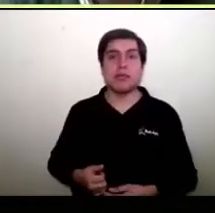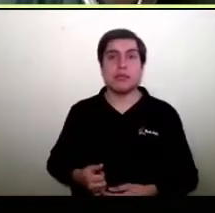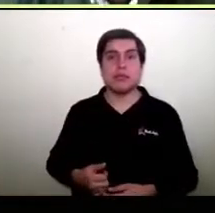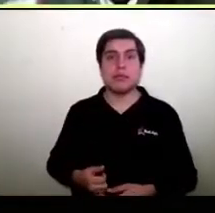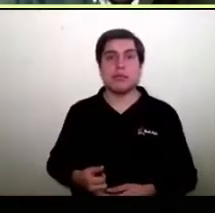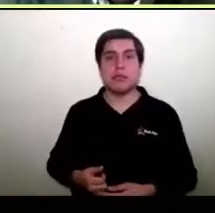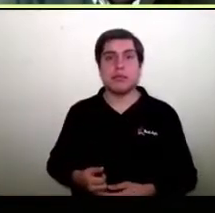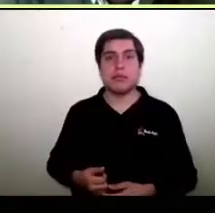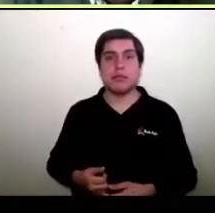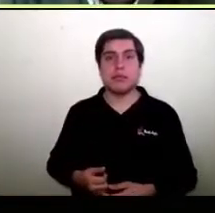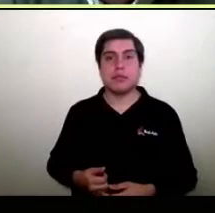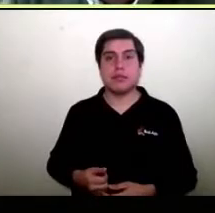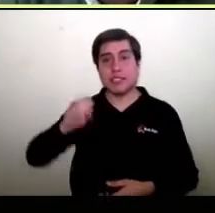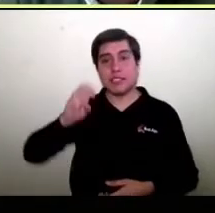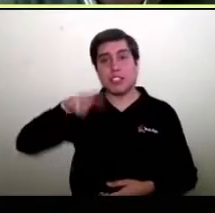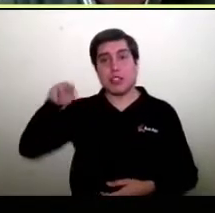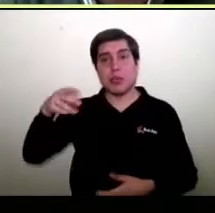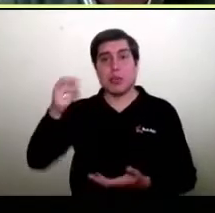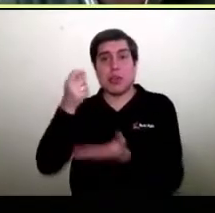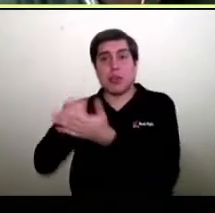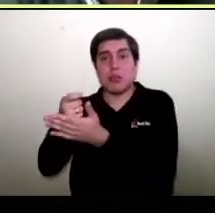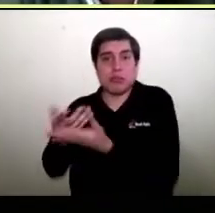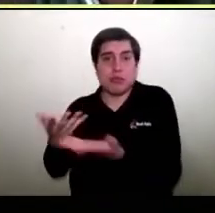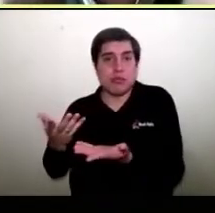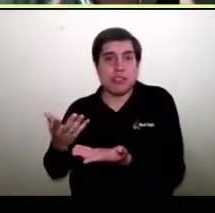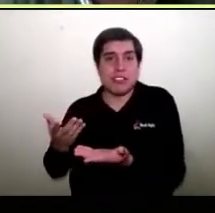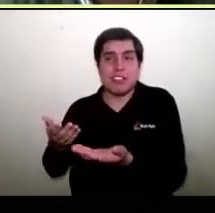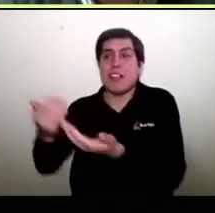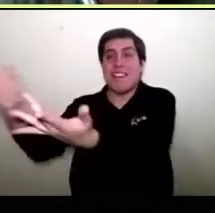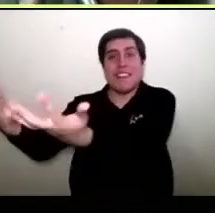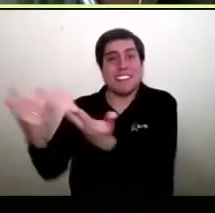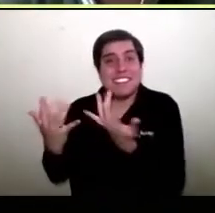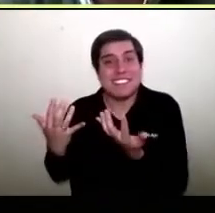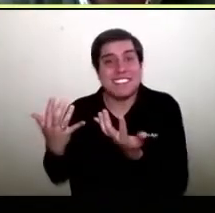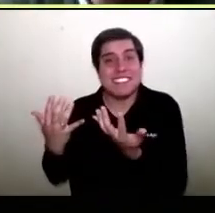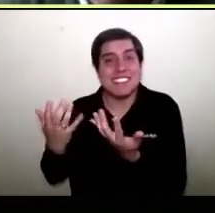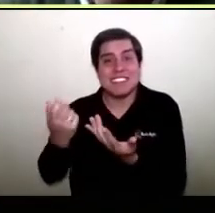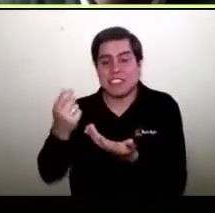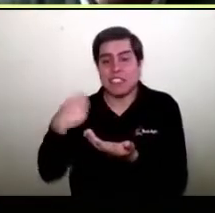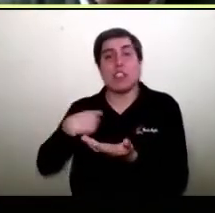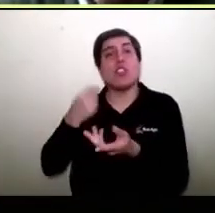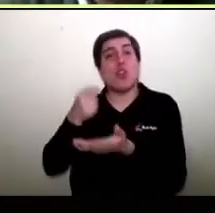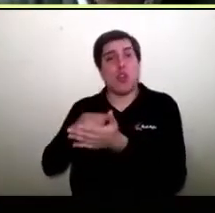necesitamos que estos malls cumplan su rol, que es traer clientes a mi tienda.